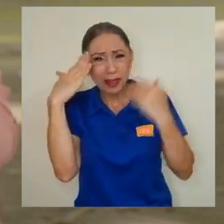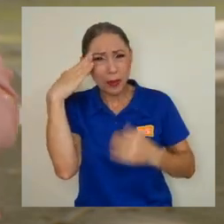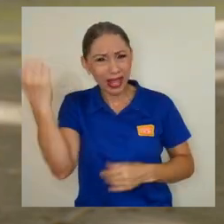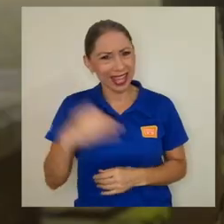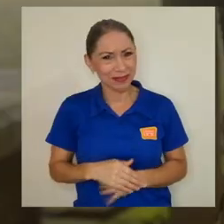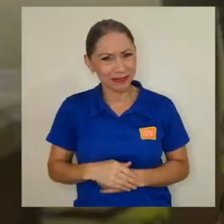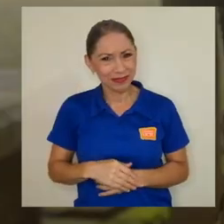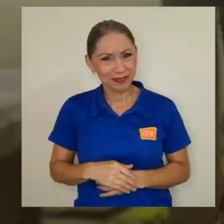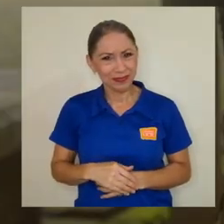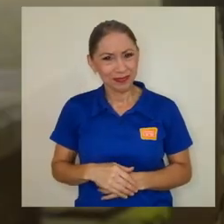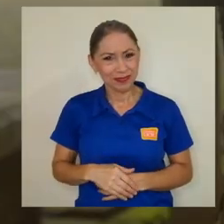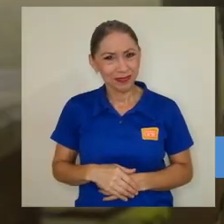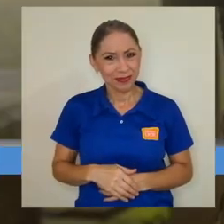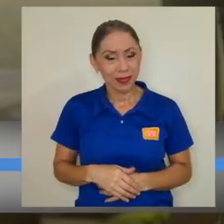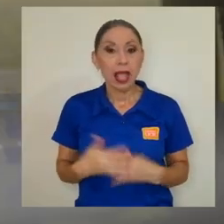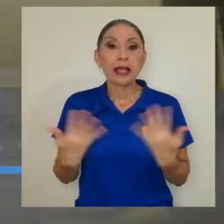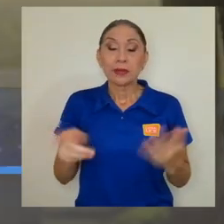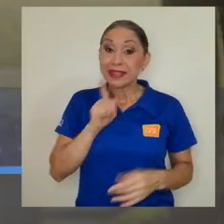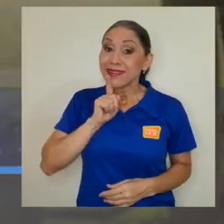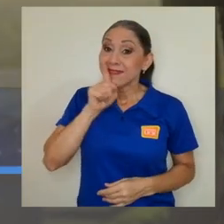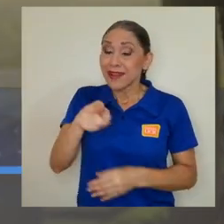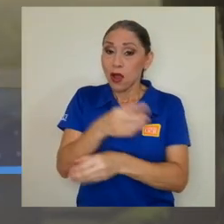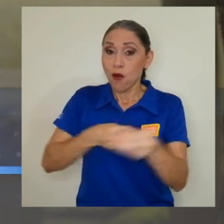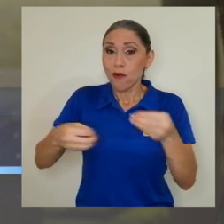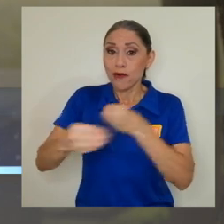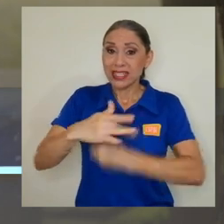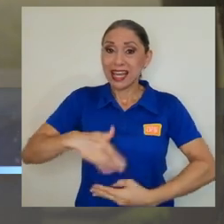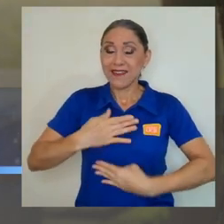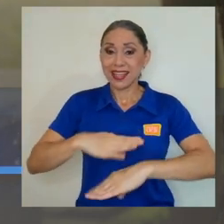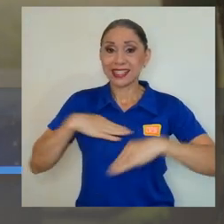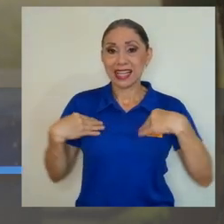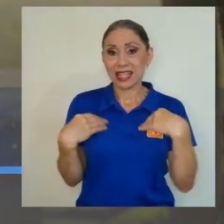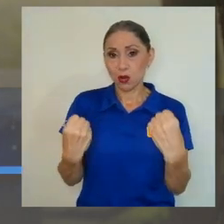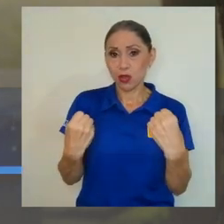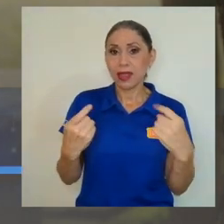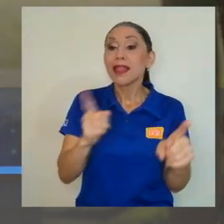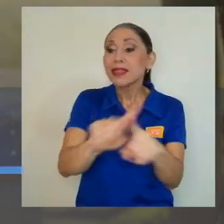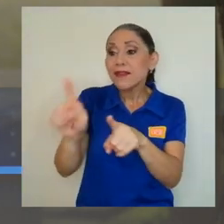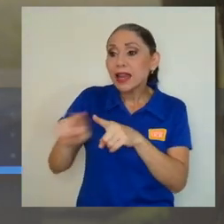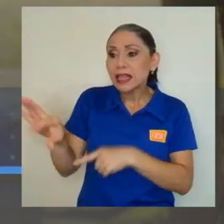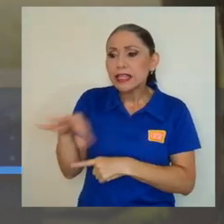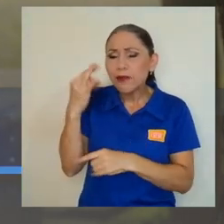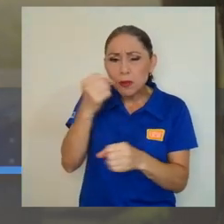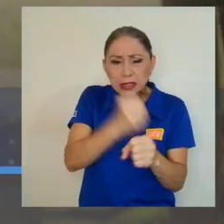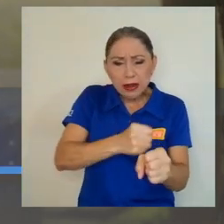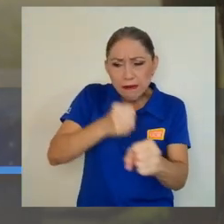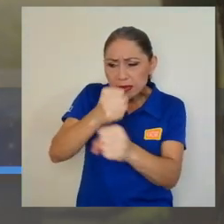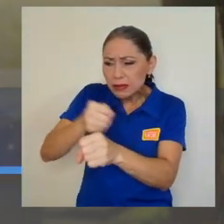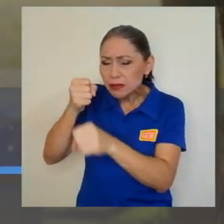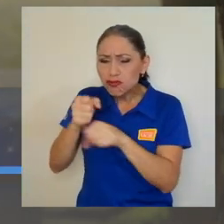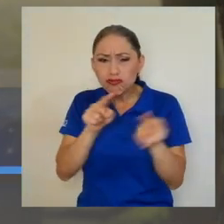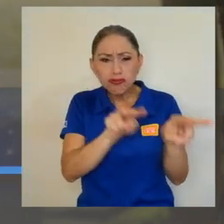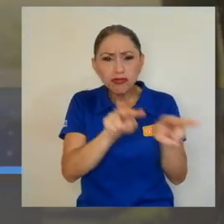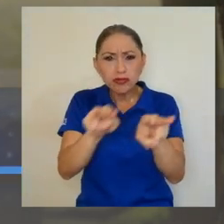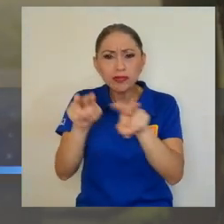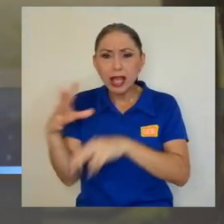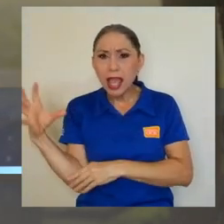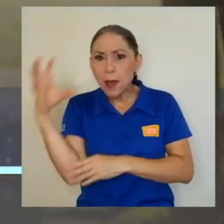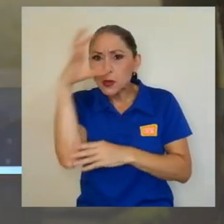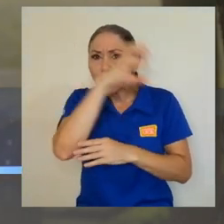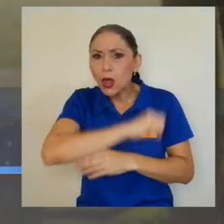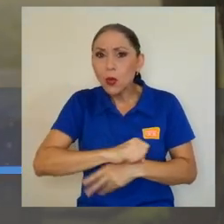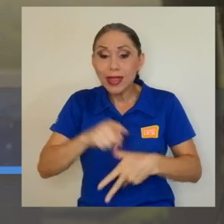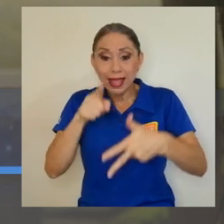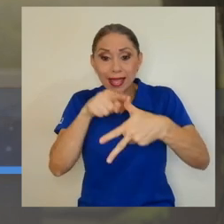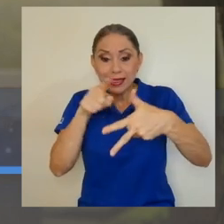salud mental de los estudiantes? Sí, en realidad desde la Oficina de Bienestar y Salud a través de diferentes mecanismos hemos identificado que con las tres poblaciones